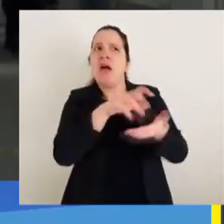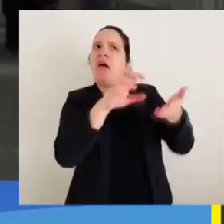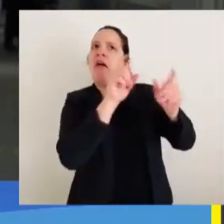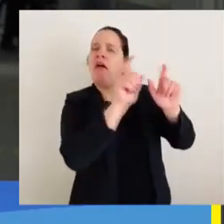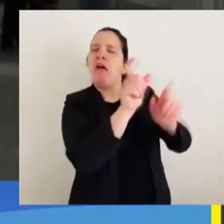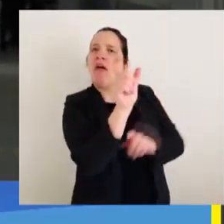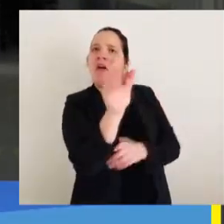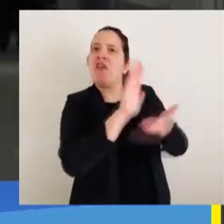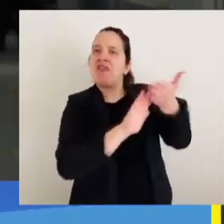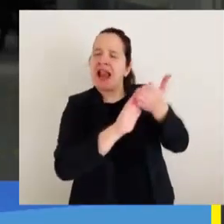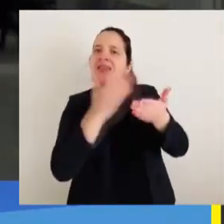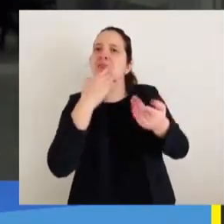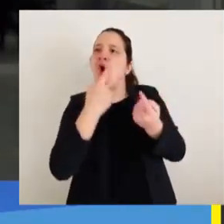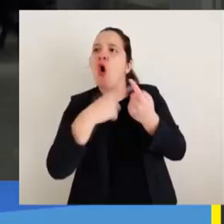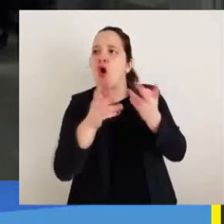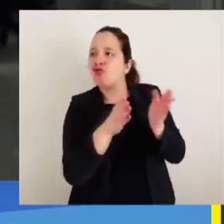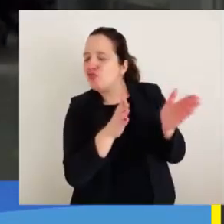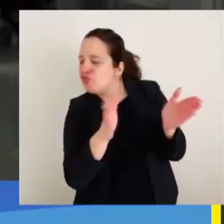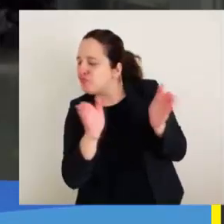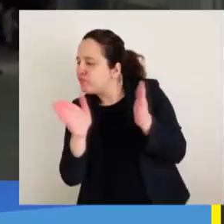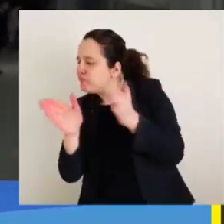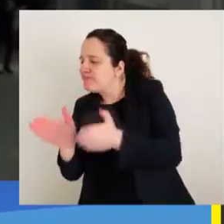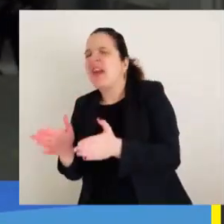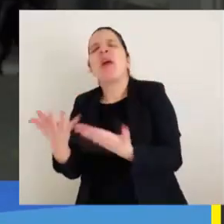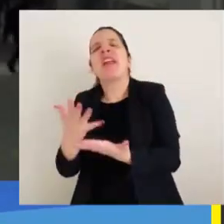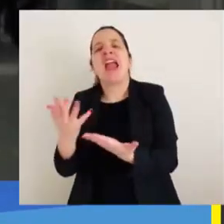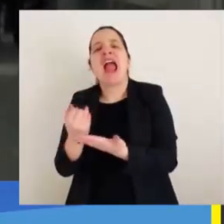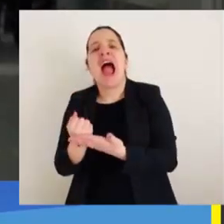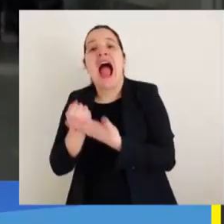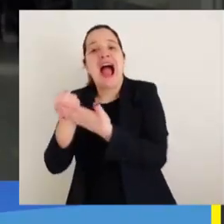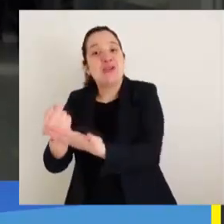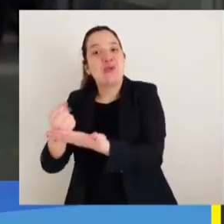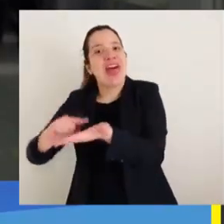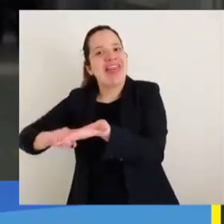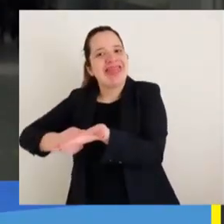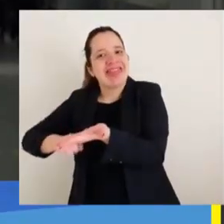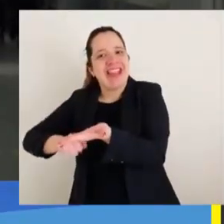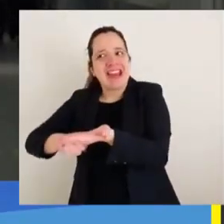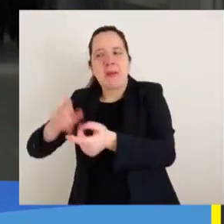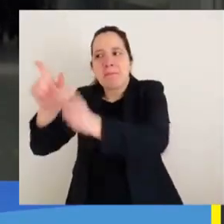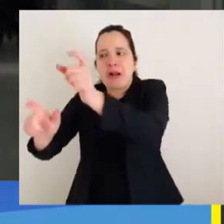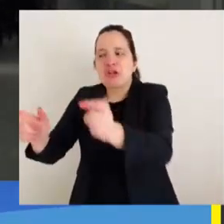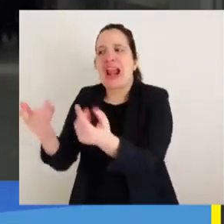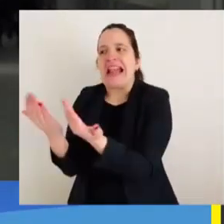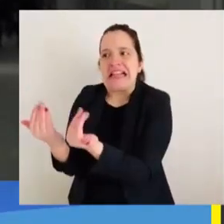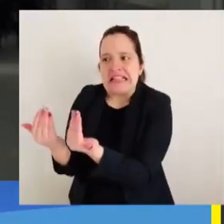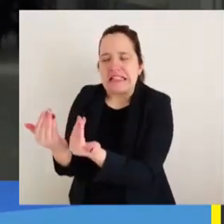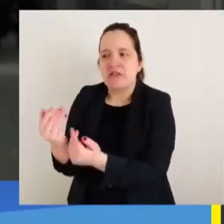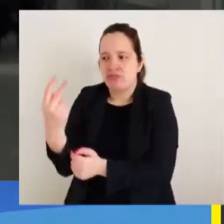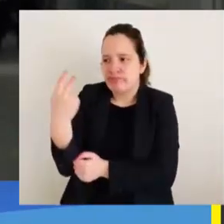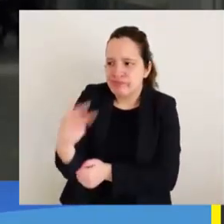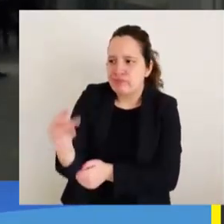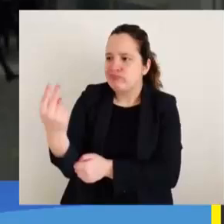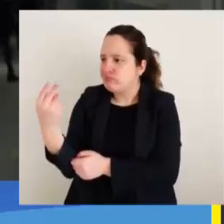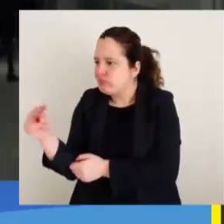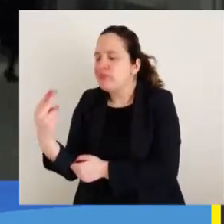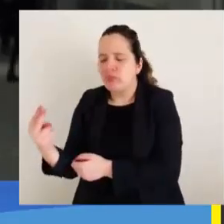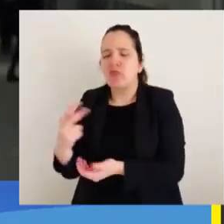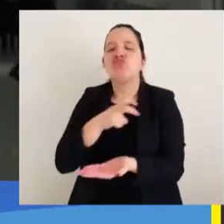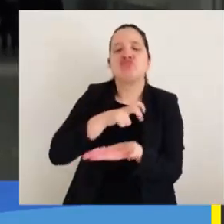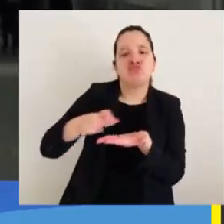este beneficio a otras áreas como por ejemplo hacer ayudas técnicas particulares, personalizadas,